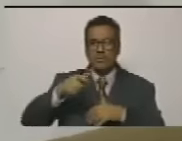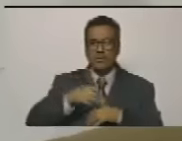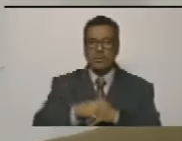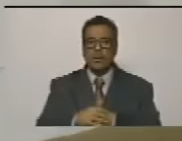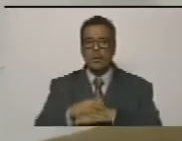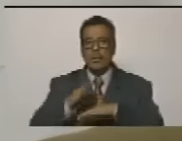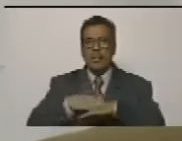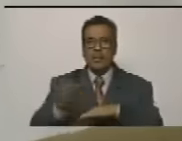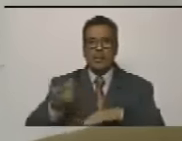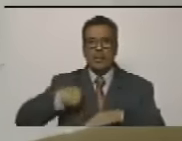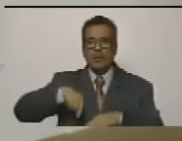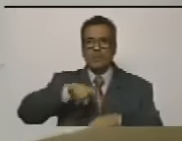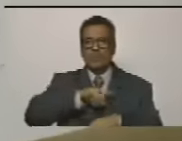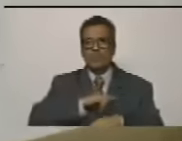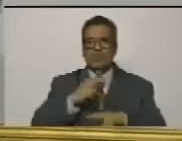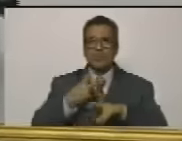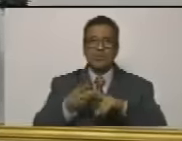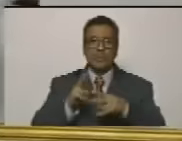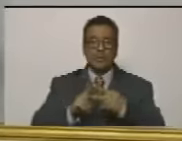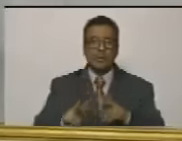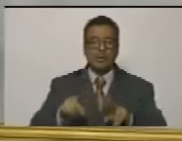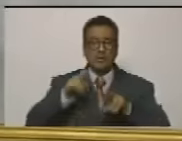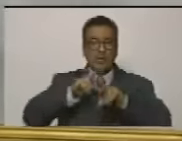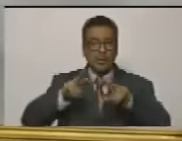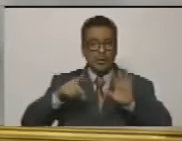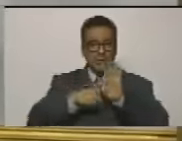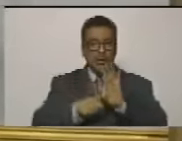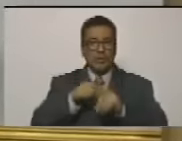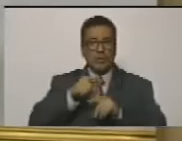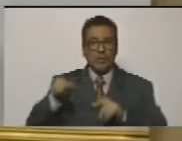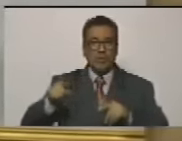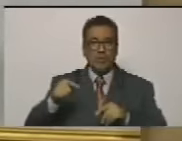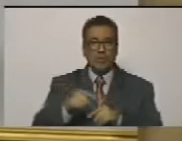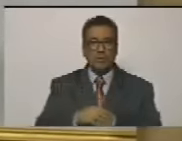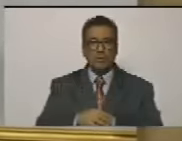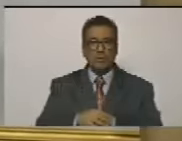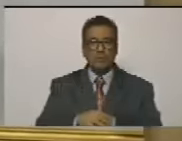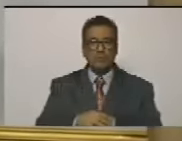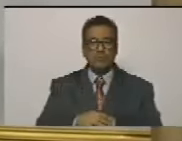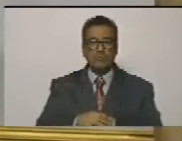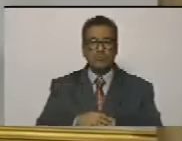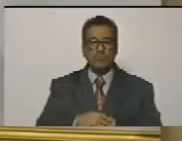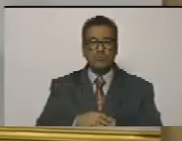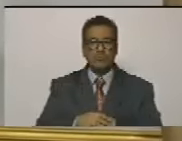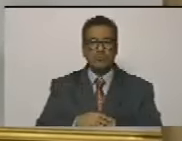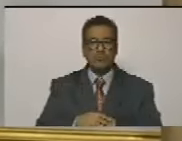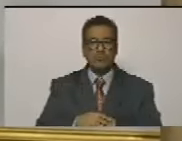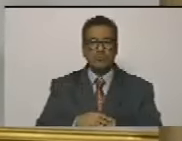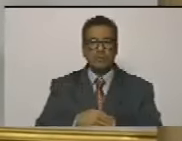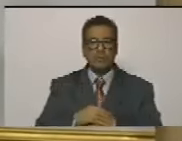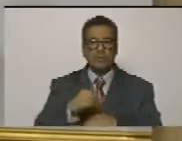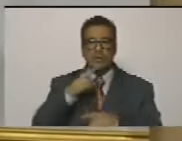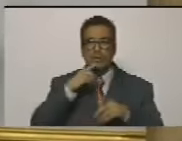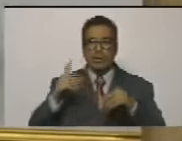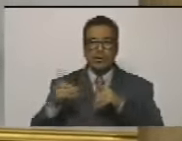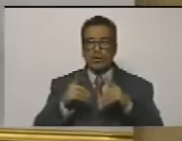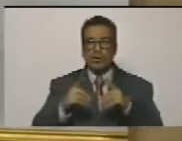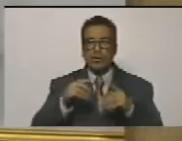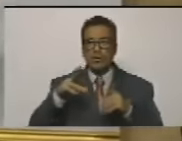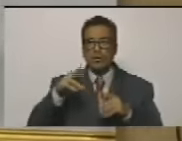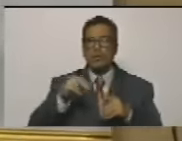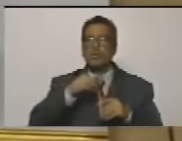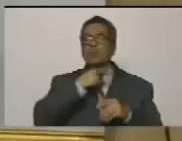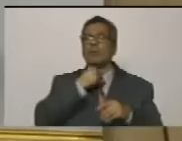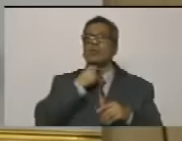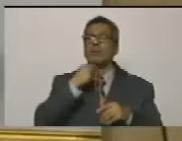porque nosotros somos gente de paz lo somos lo hemos demostrado incluso ustedes hoy nos criticaron por eso por promover el diálogo no les gusta no les